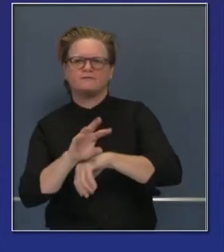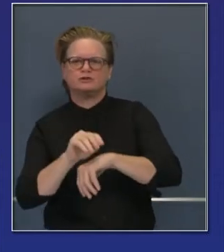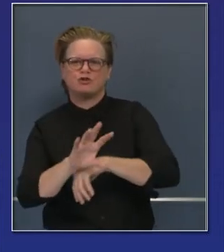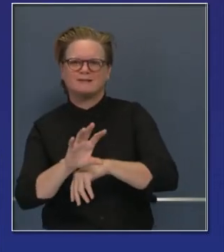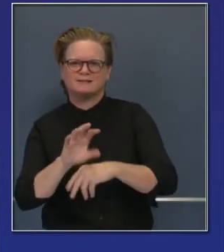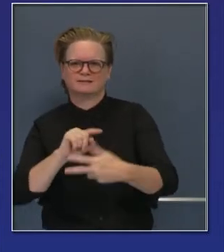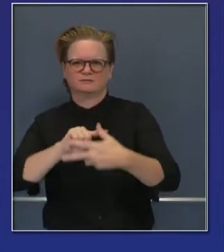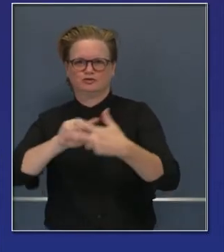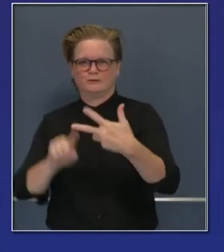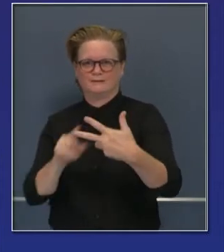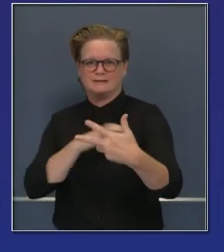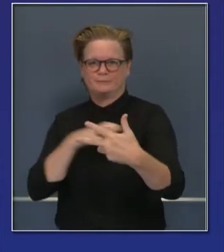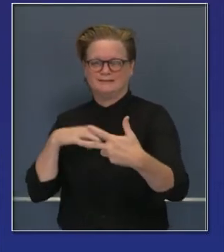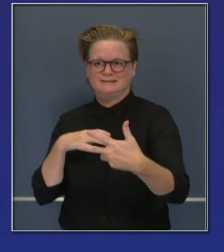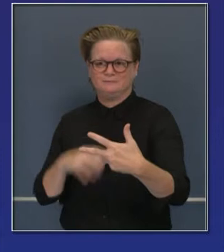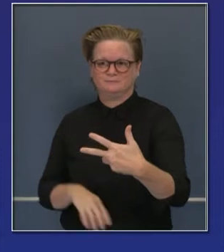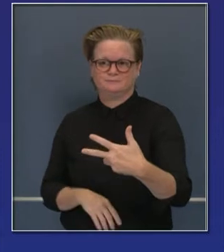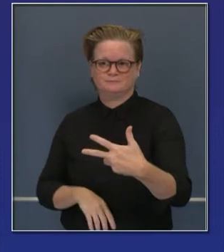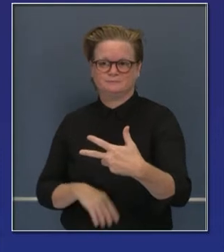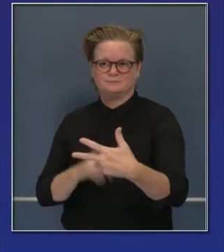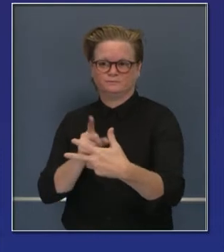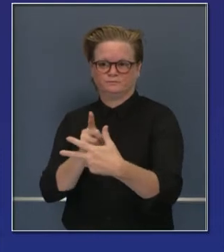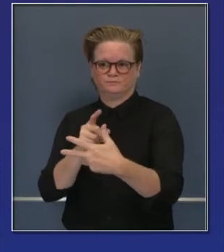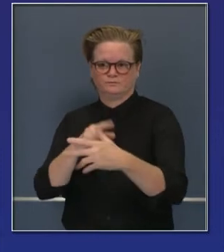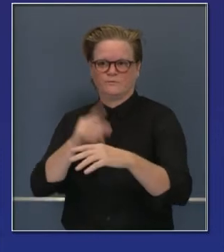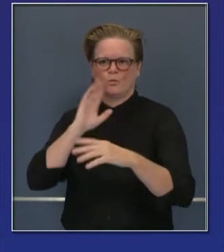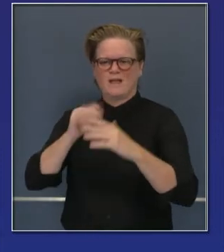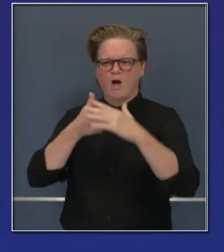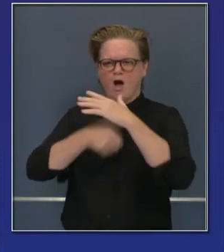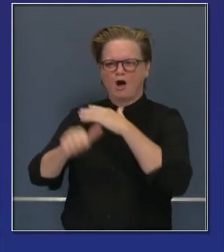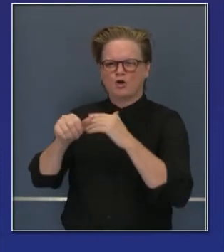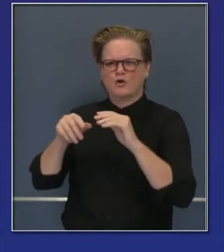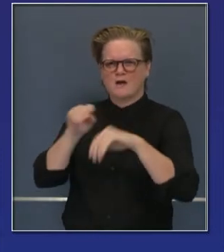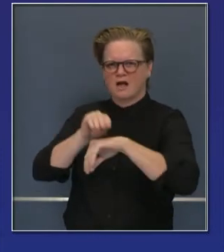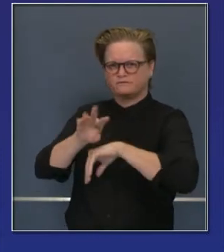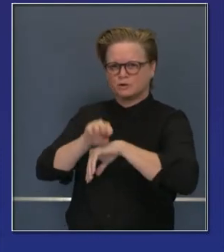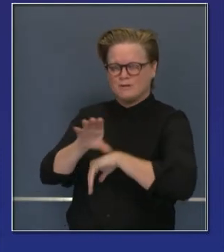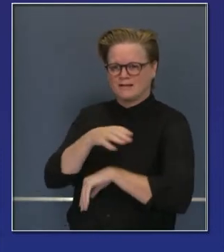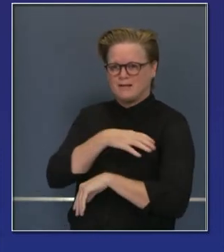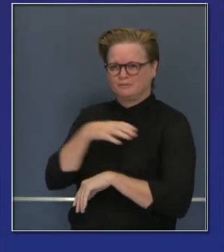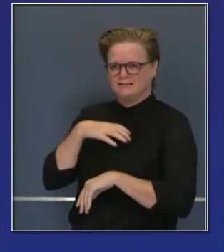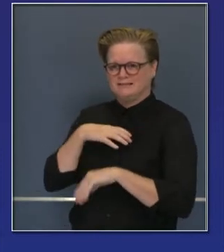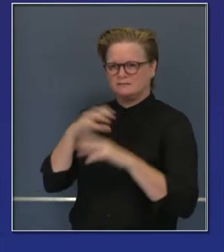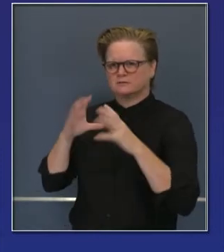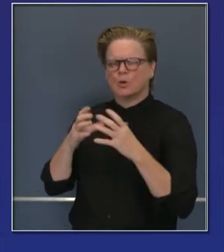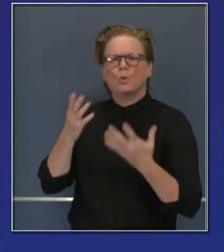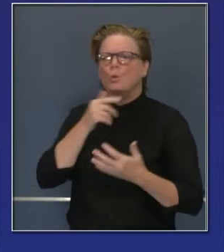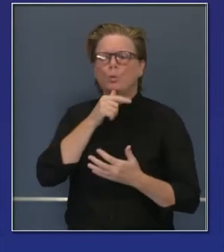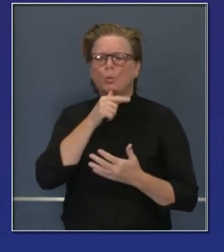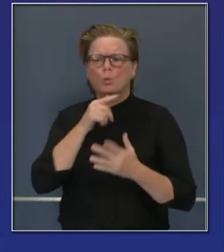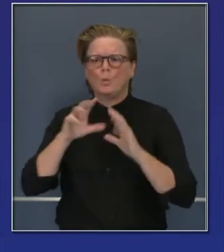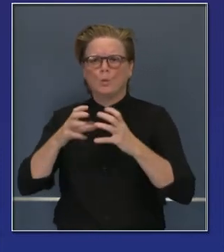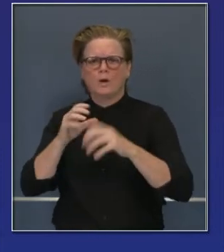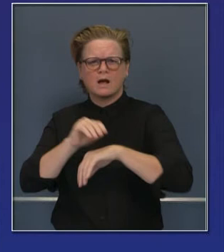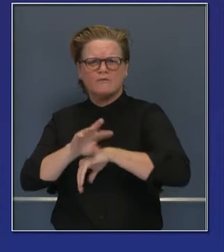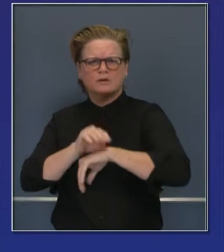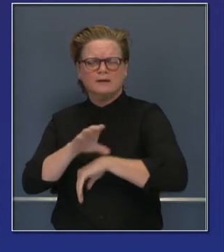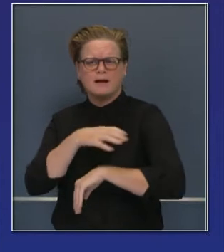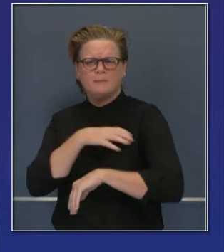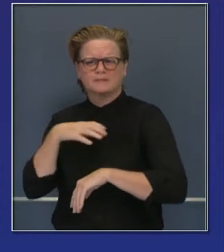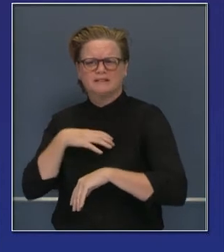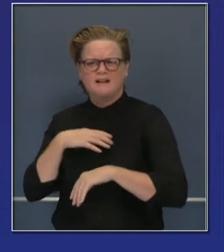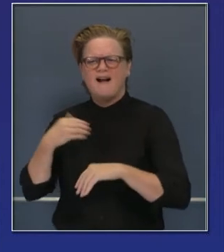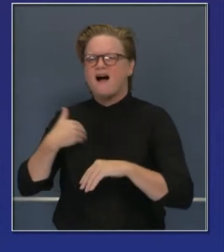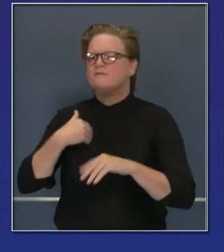comité se reportará a un comité consultorio de organizaciones sin afán de lucro, otras que mencionaré,